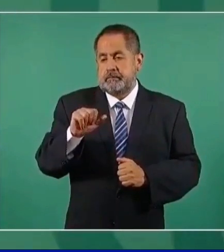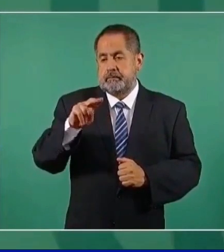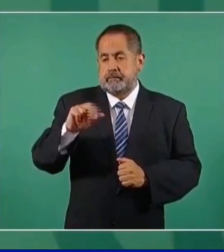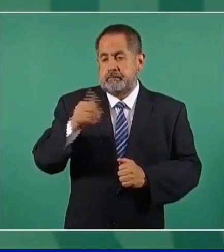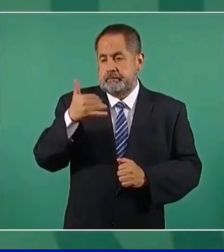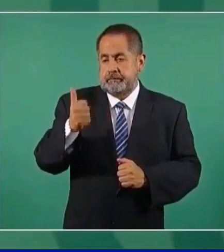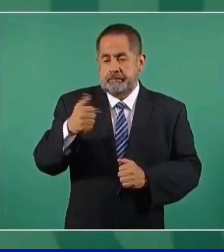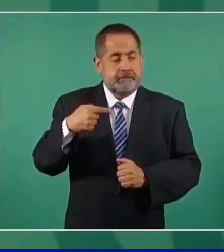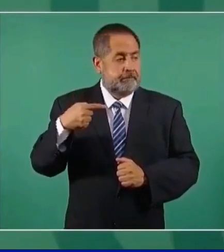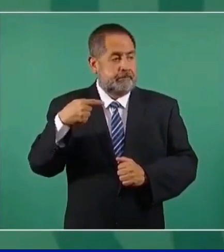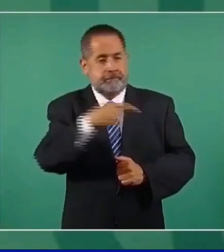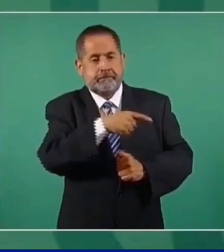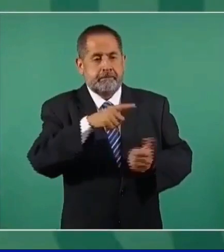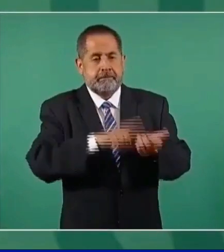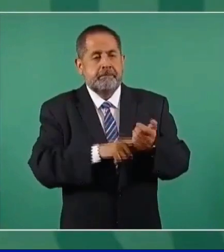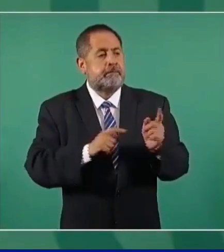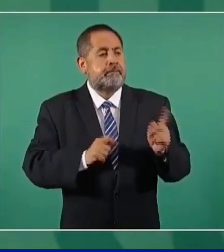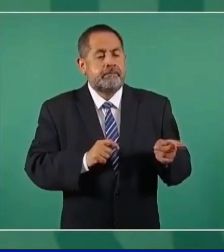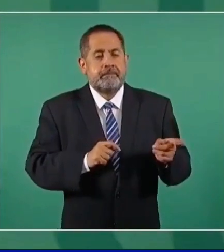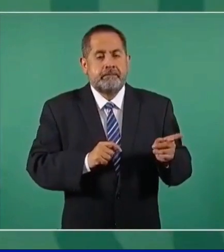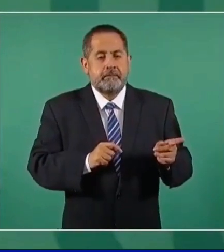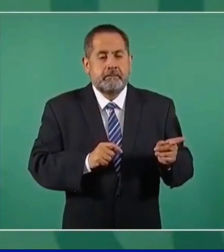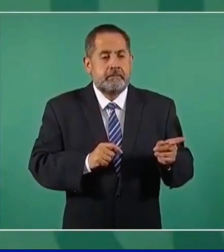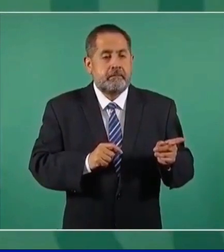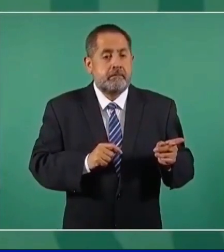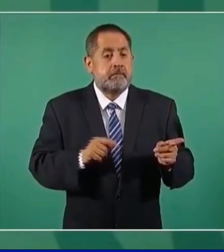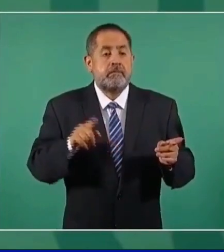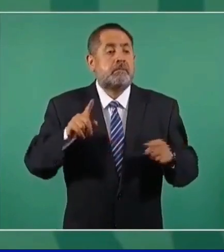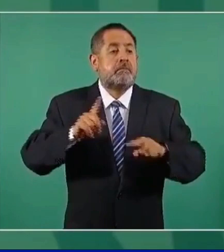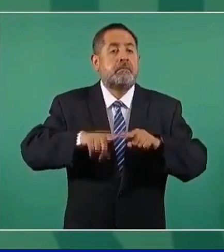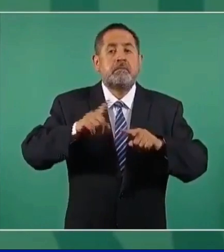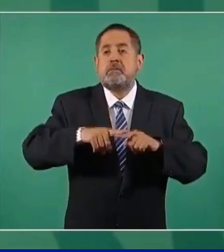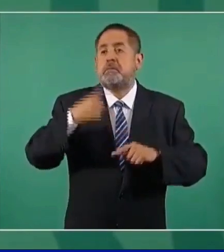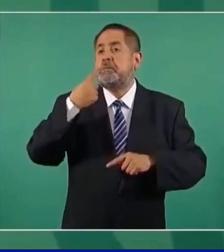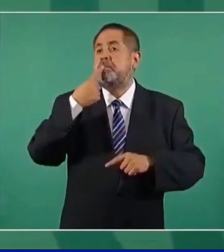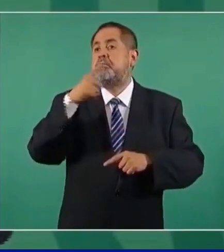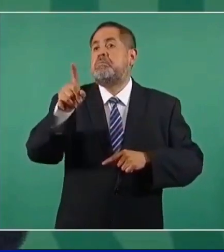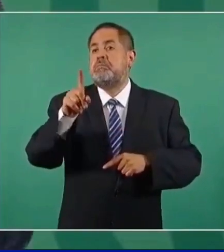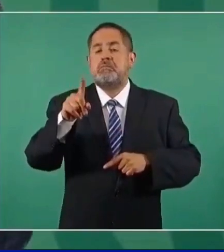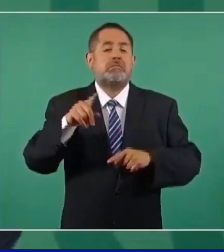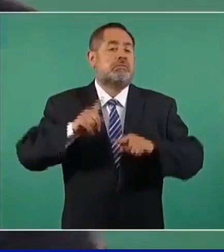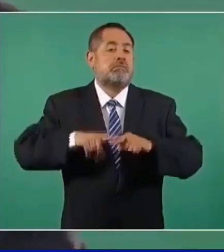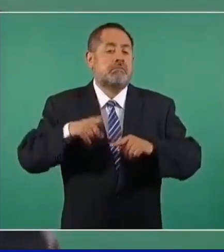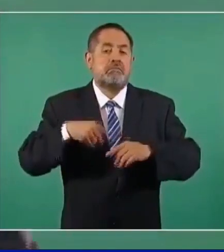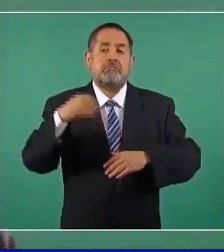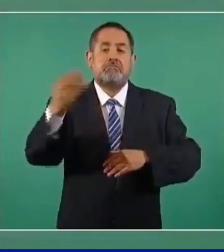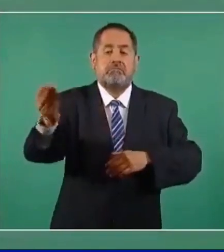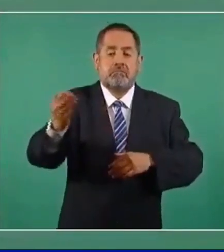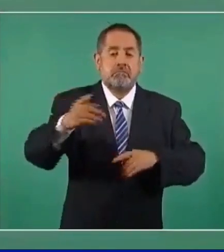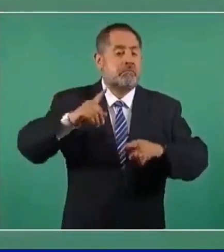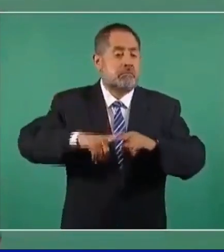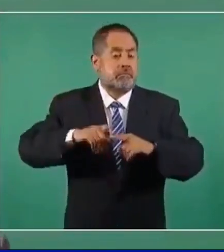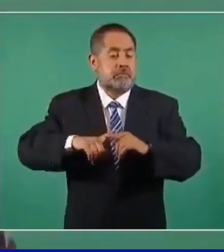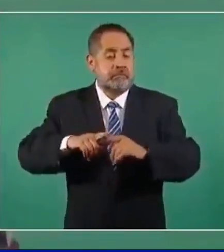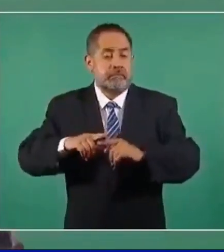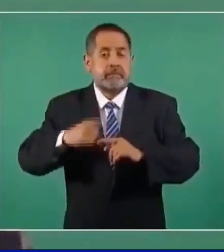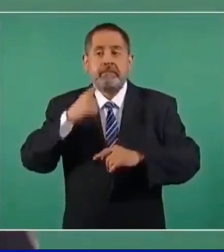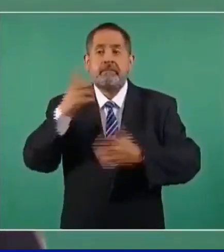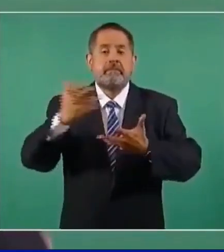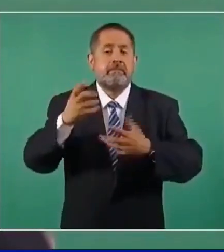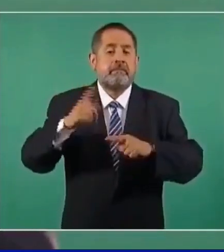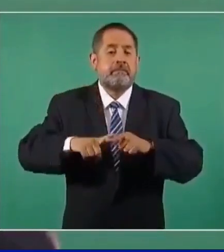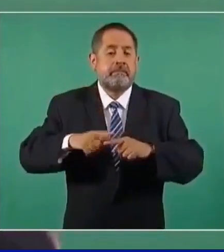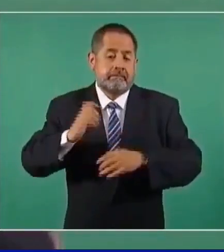con una denuncia que presentó el que era director de